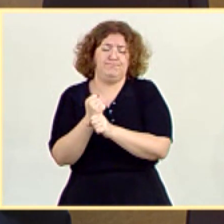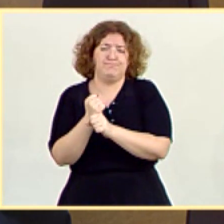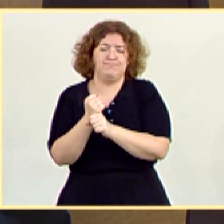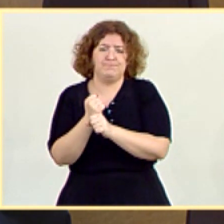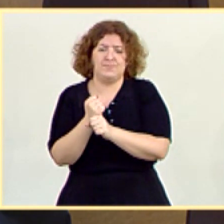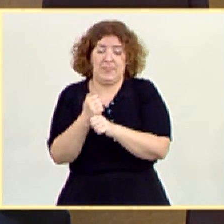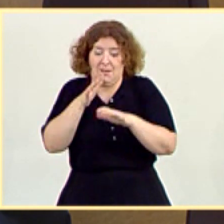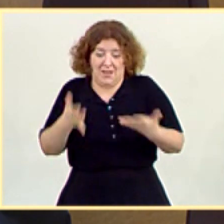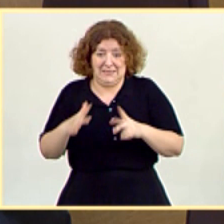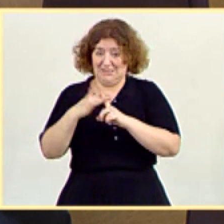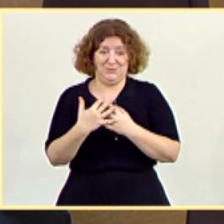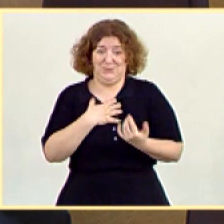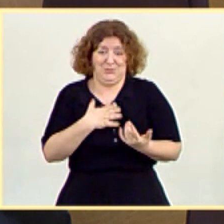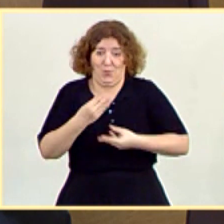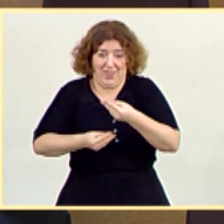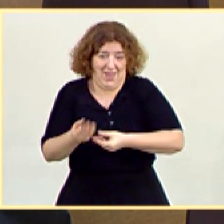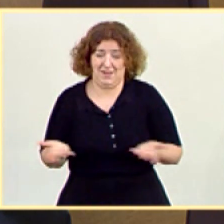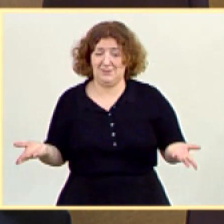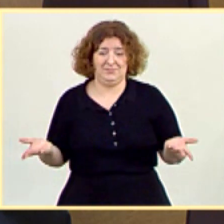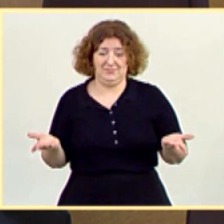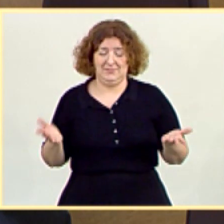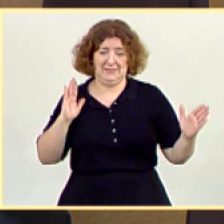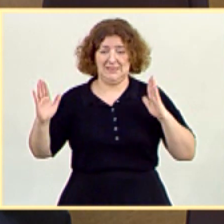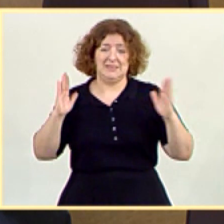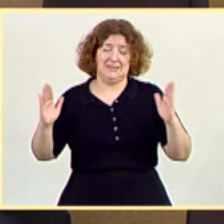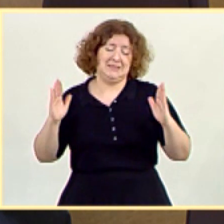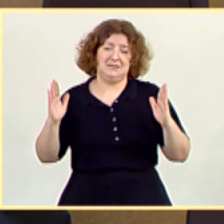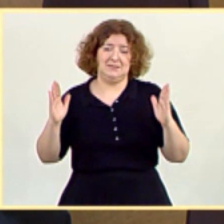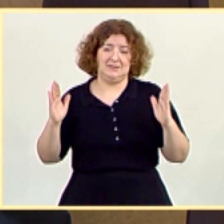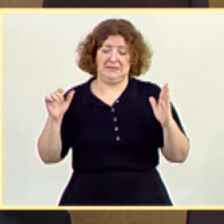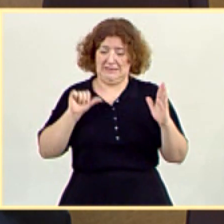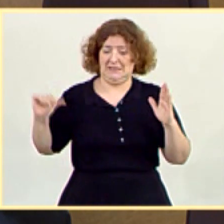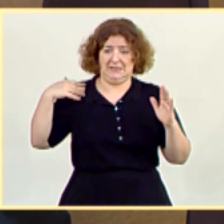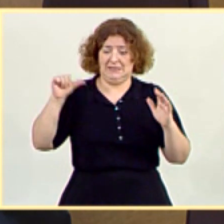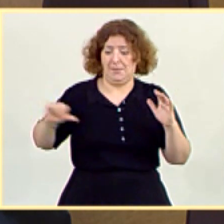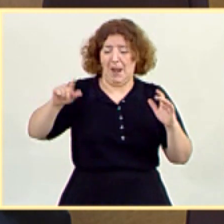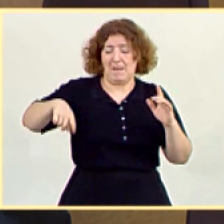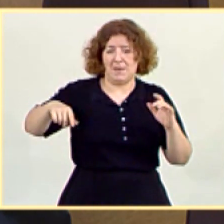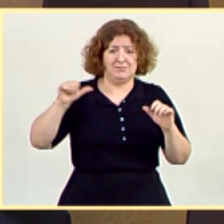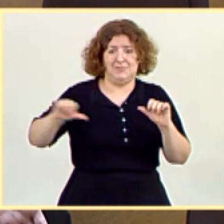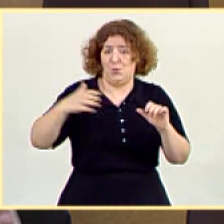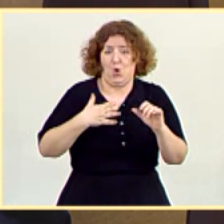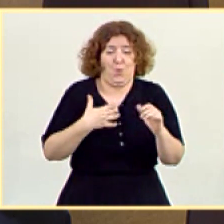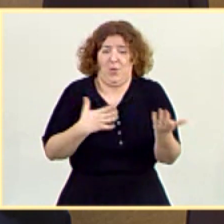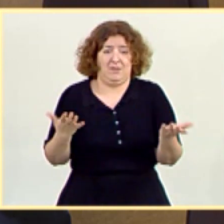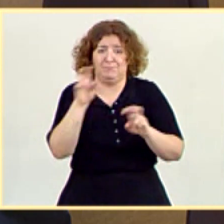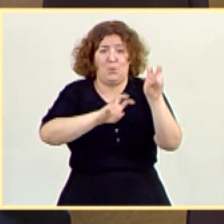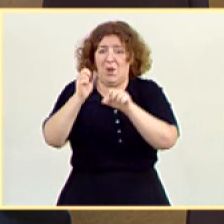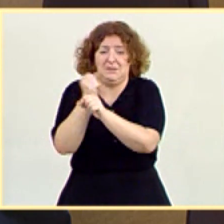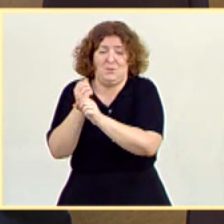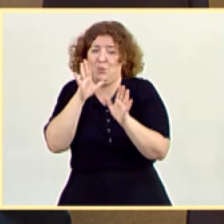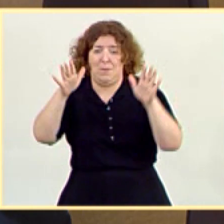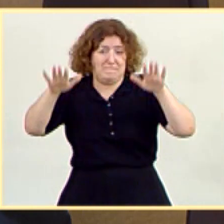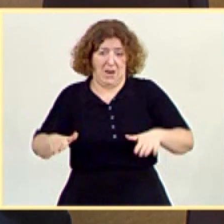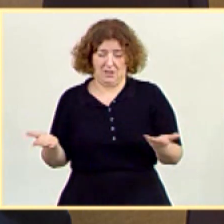se ha podido desempeñar a lo largo de estas semanas, de estos meses, ni de forma efectiva ni de forma